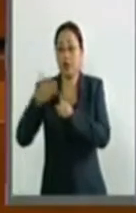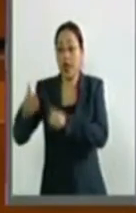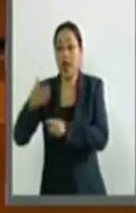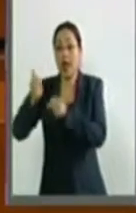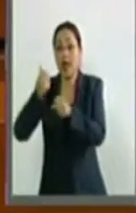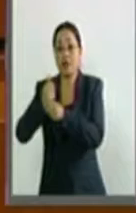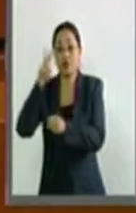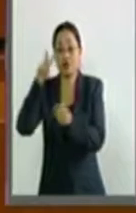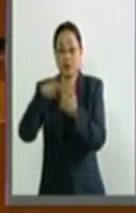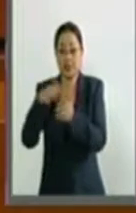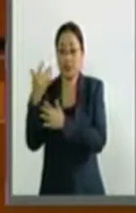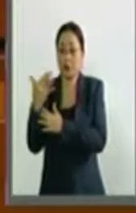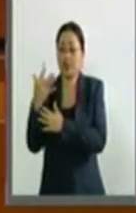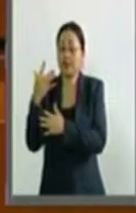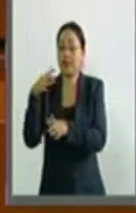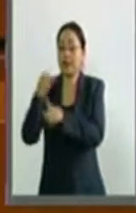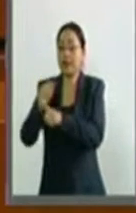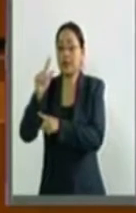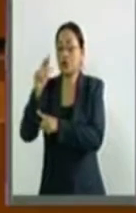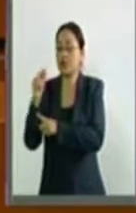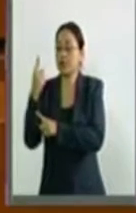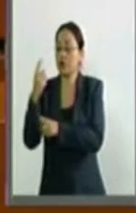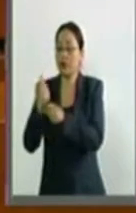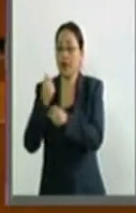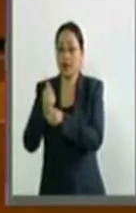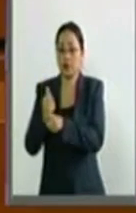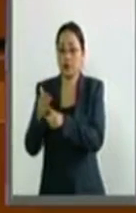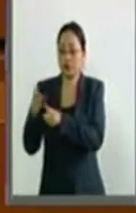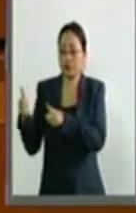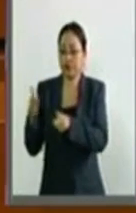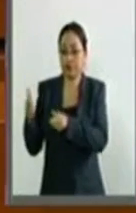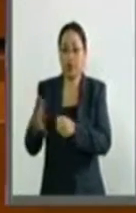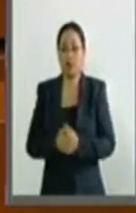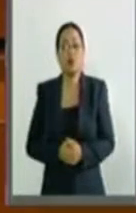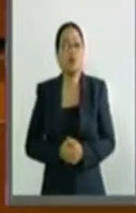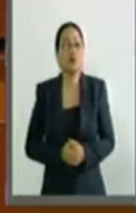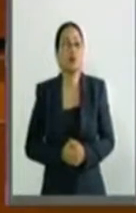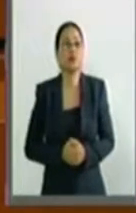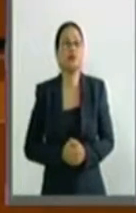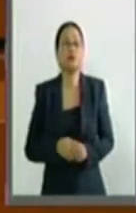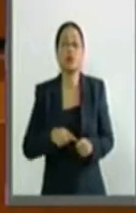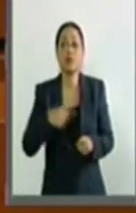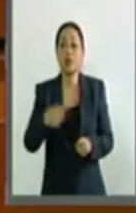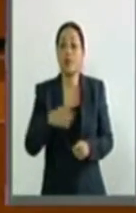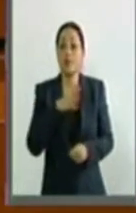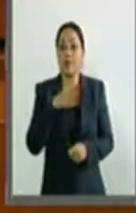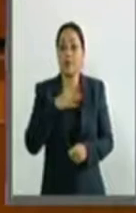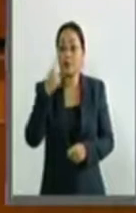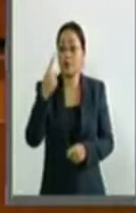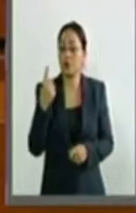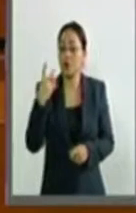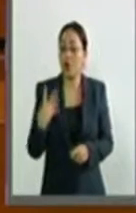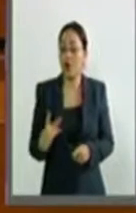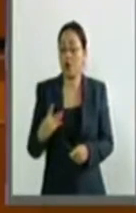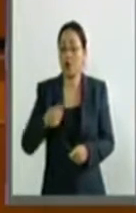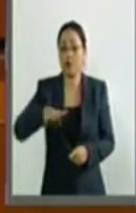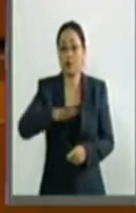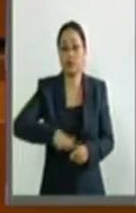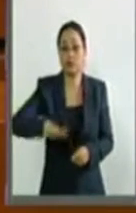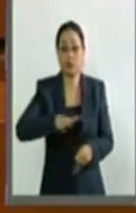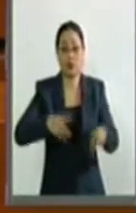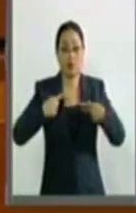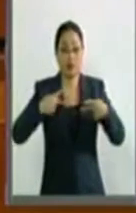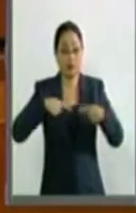vida será de 81 años. Por lo tanto, en 23 años más de la cuarta parte de la población serán adultos